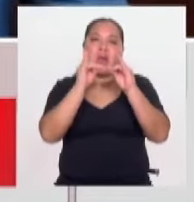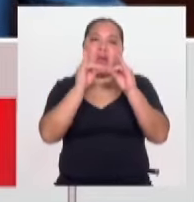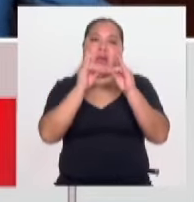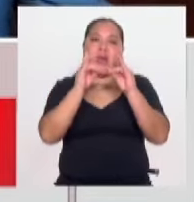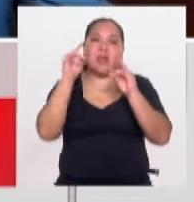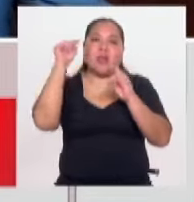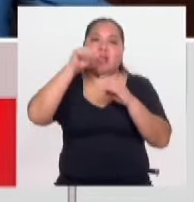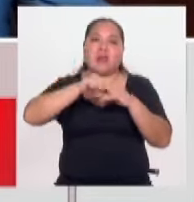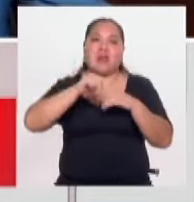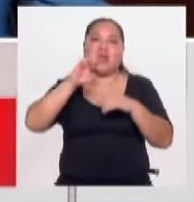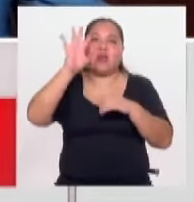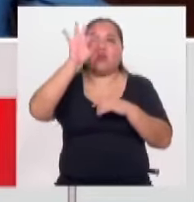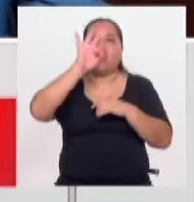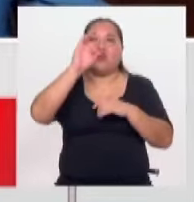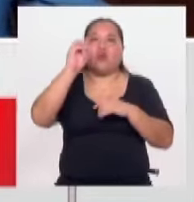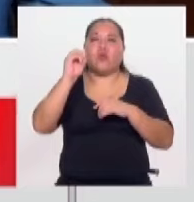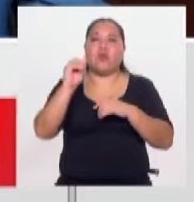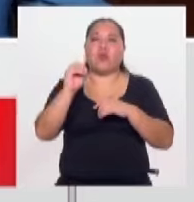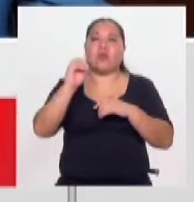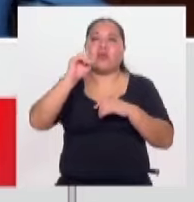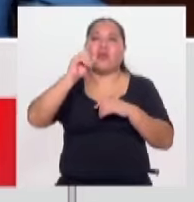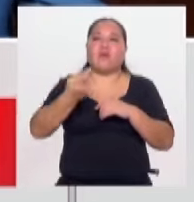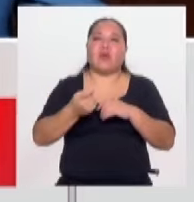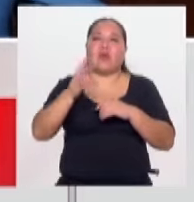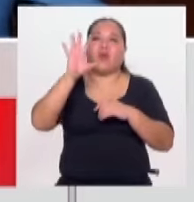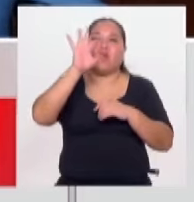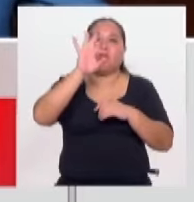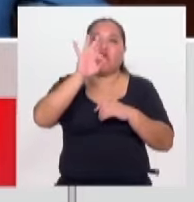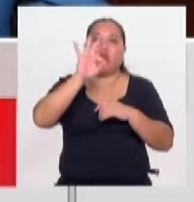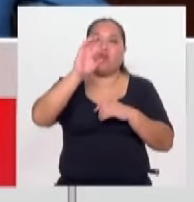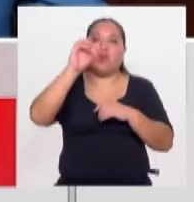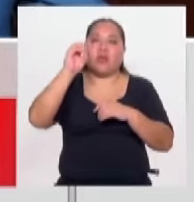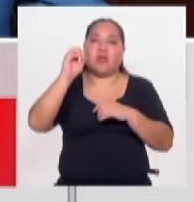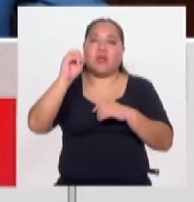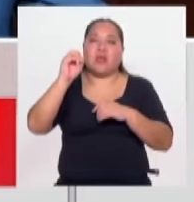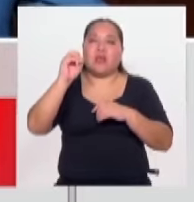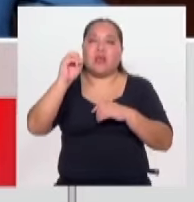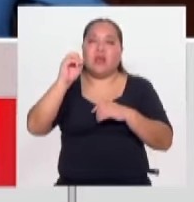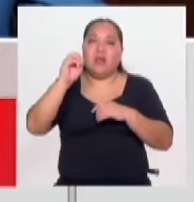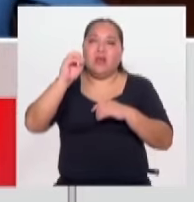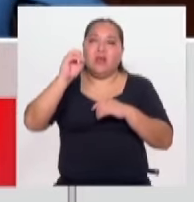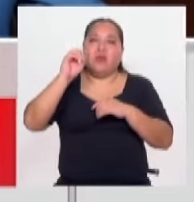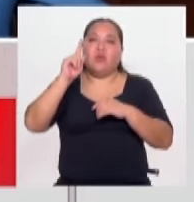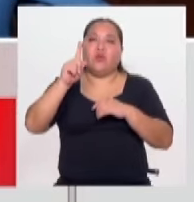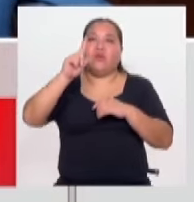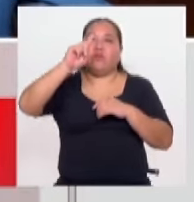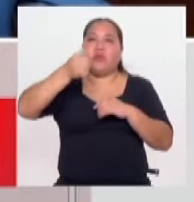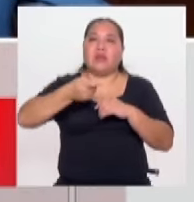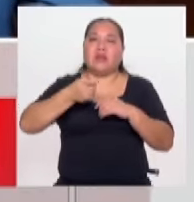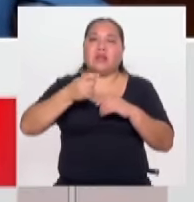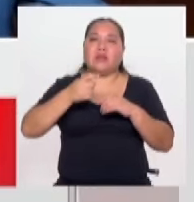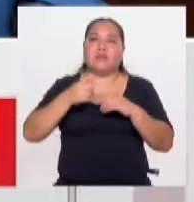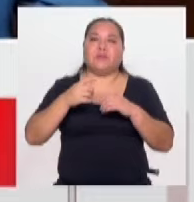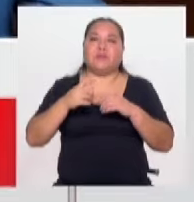tenemos nosotros 90 mil o 91 mil presos, pero la capacidad de los penales, además, muy mal